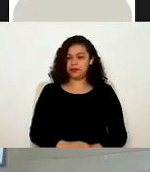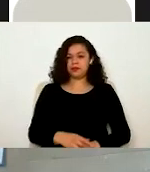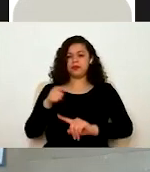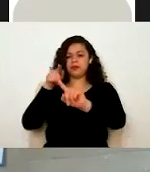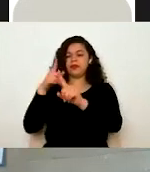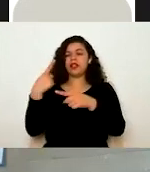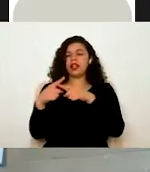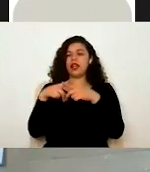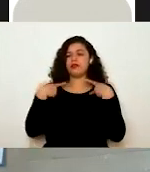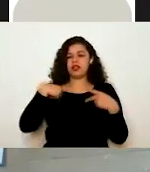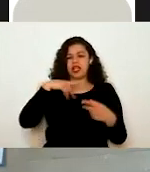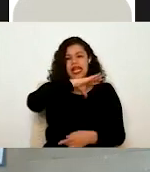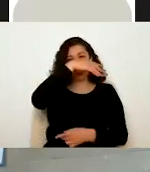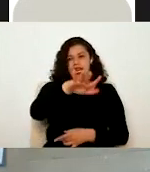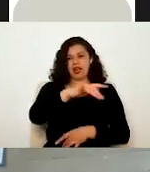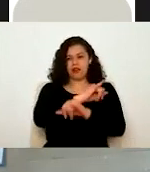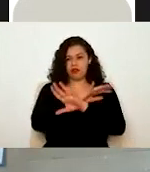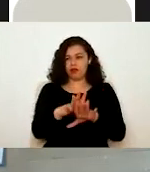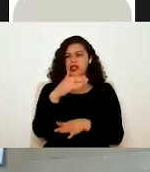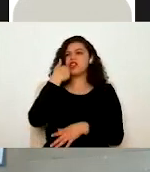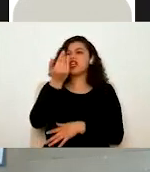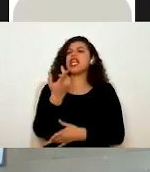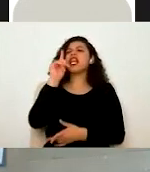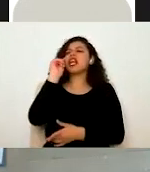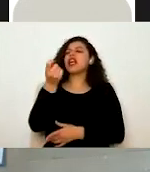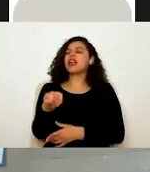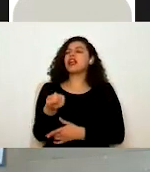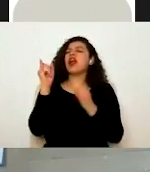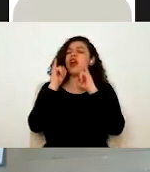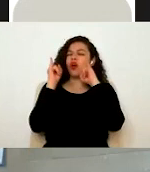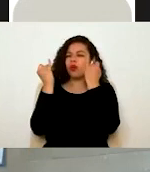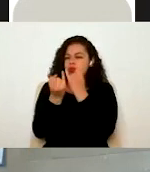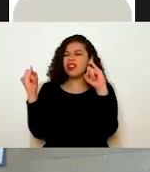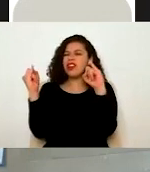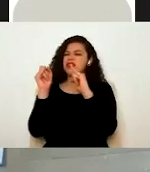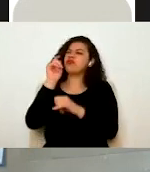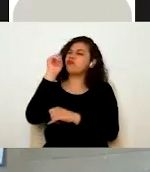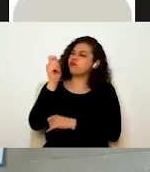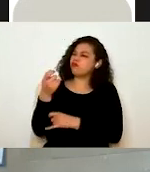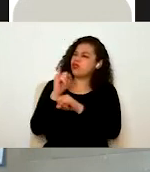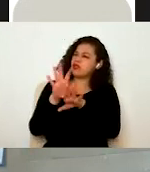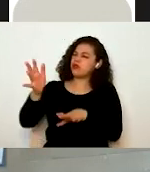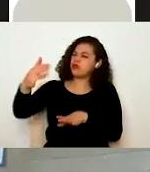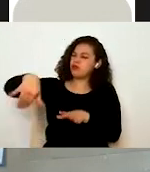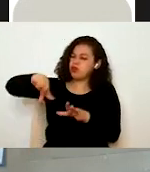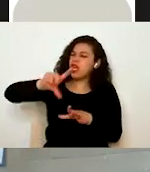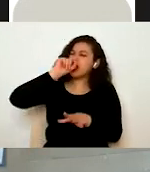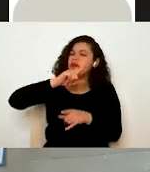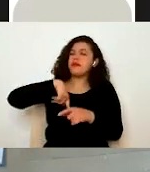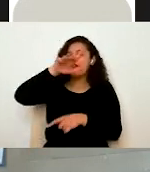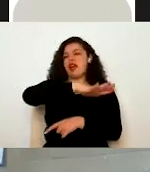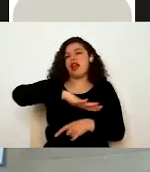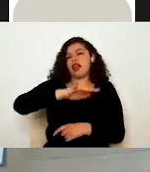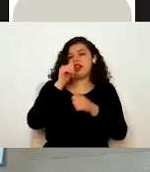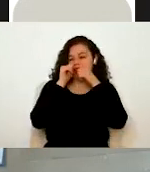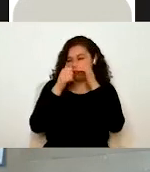público general que busca información sobre la Junta, las instituciones y también sobre el sector asistencial en la Ciudad